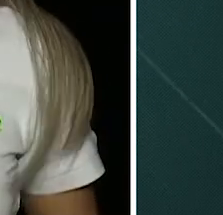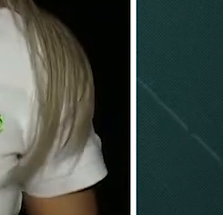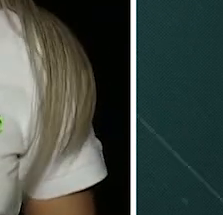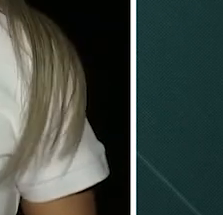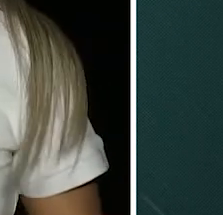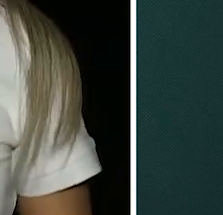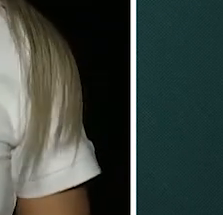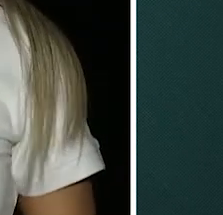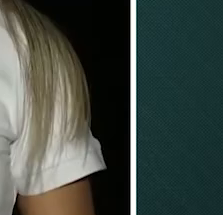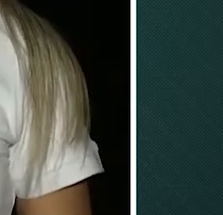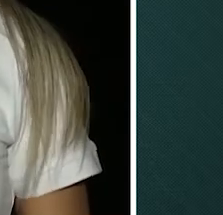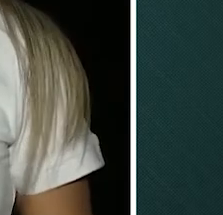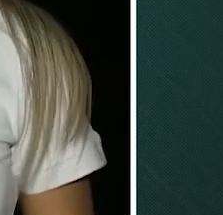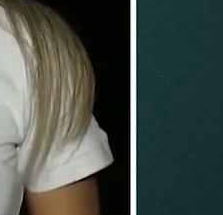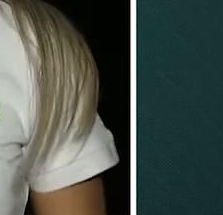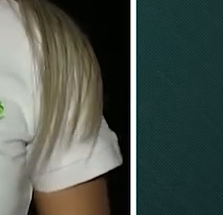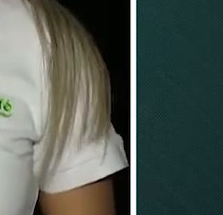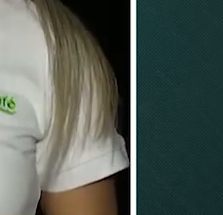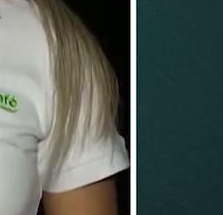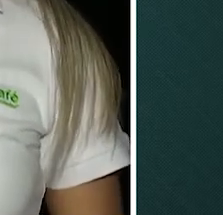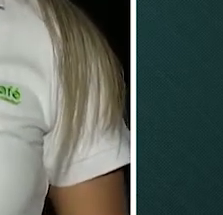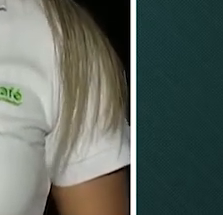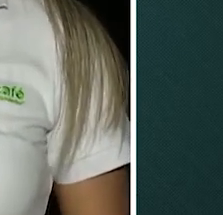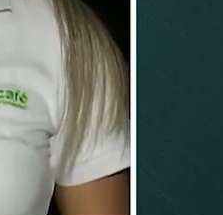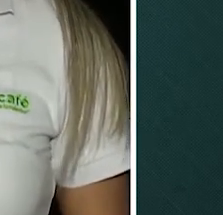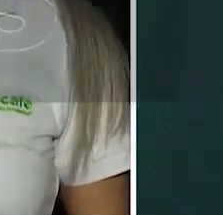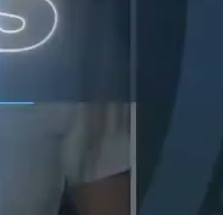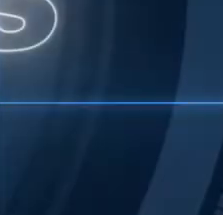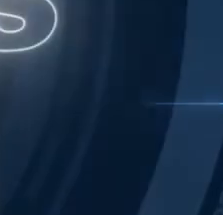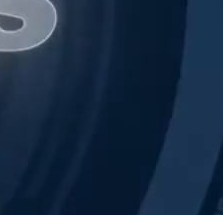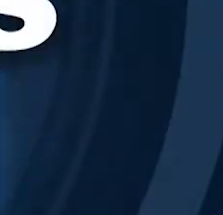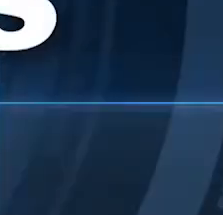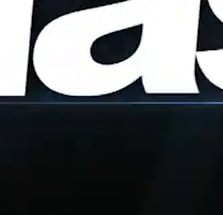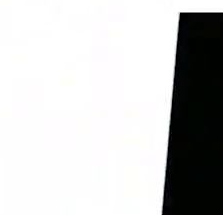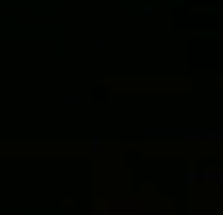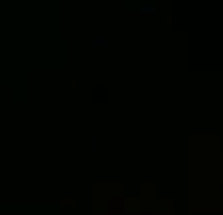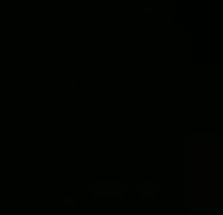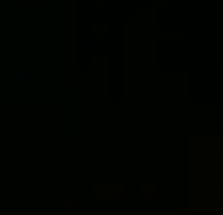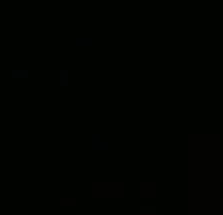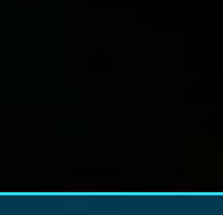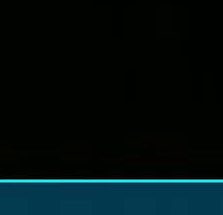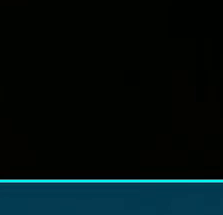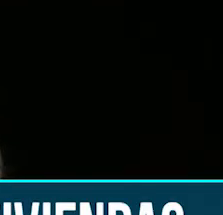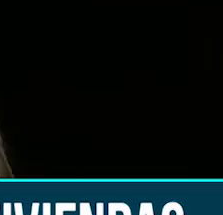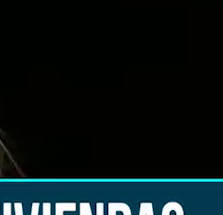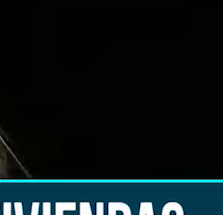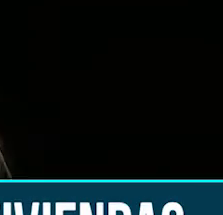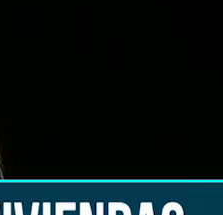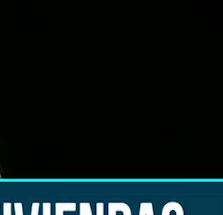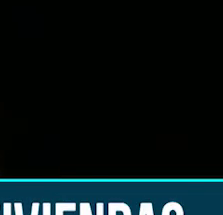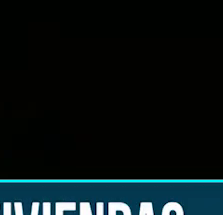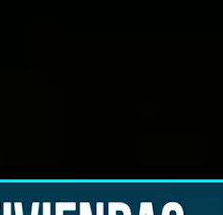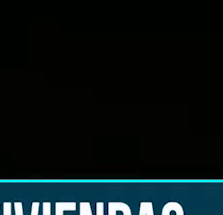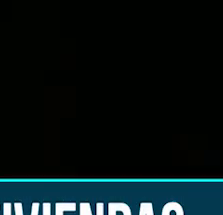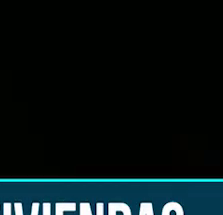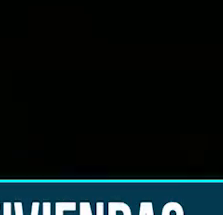Así es, Rubén, muy buenas noches. Yo los saludo en vivo y en directo desde el asentamiento Pueblo Rico, al norte de la ciudad de Armenia, en donde hasta ahora se registra